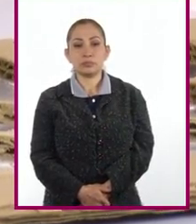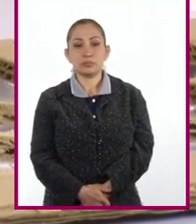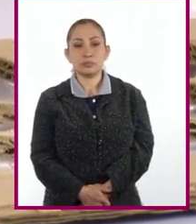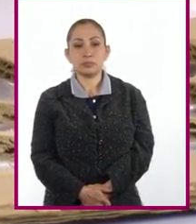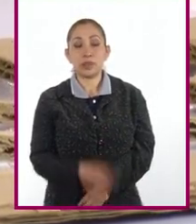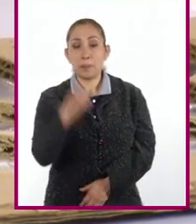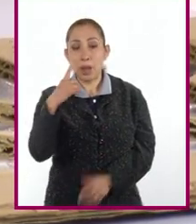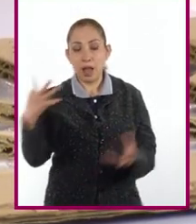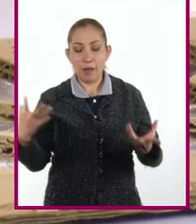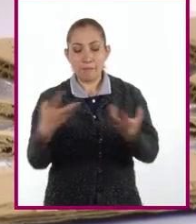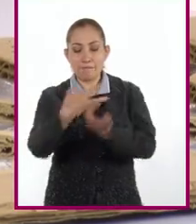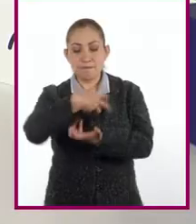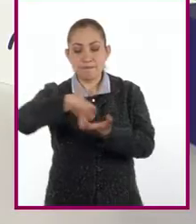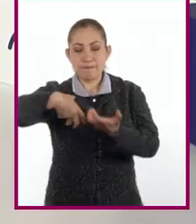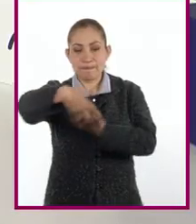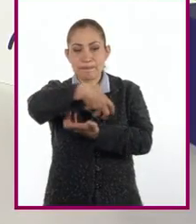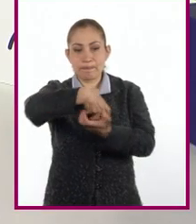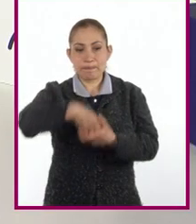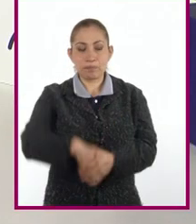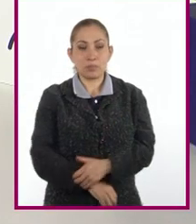Para que se integren los elementos.